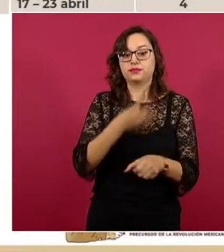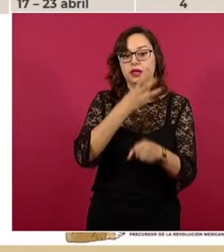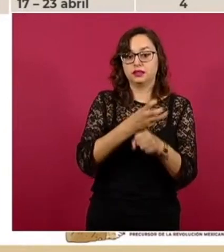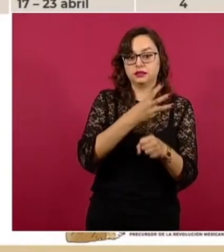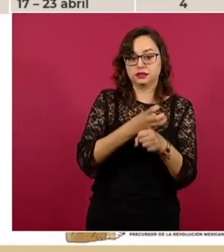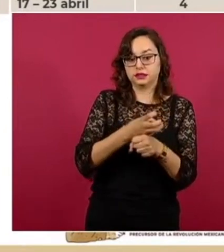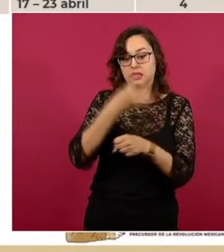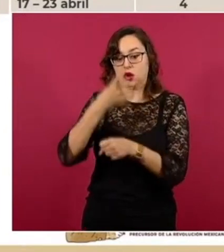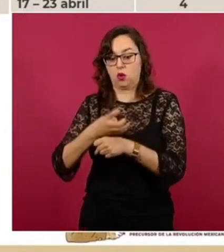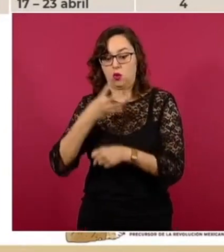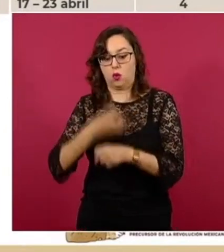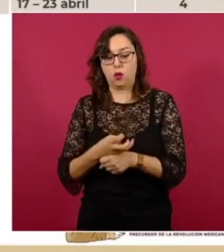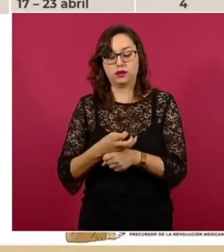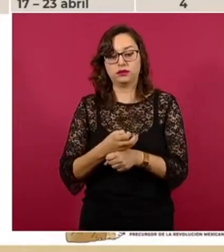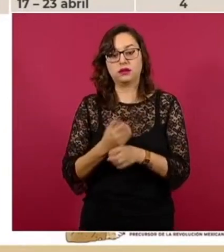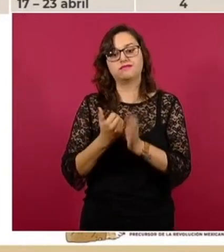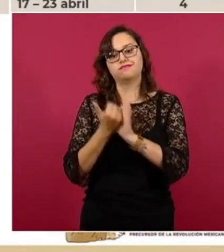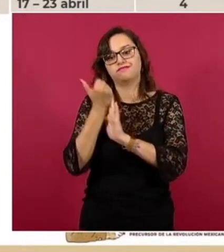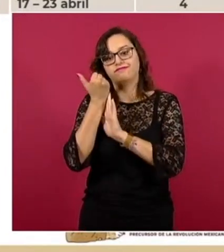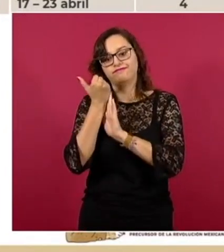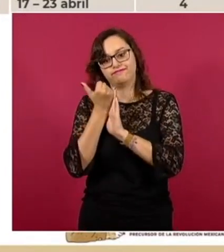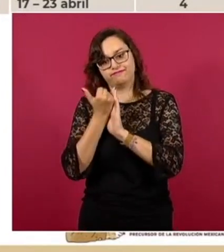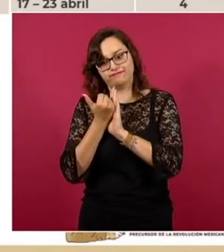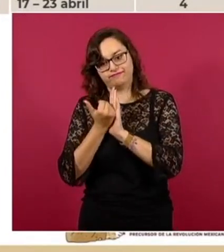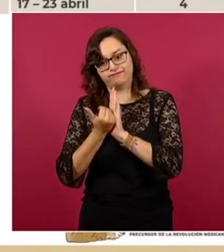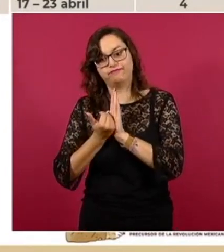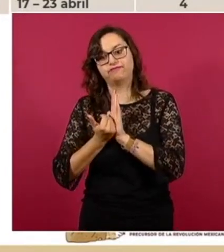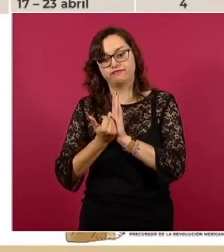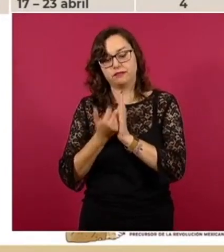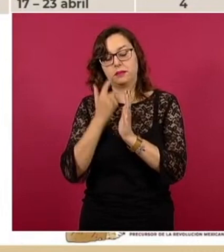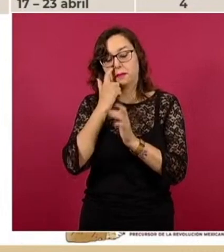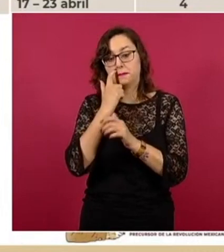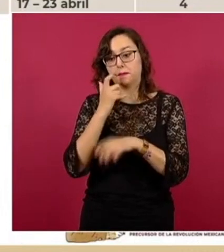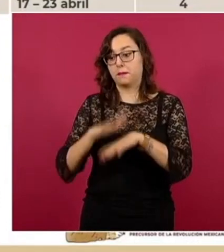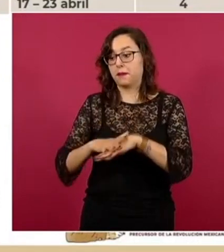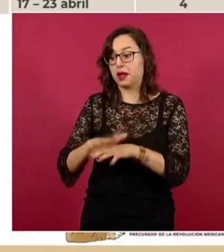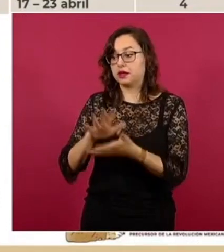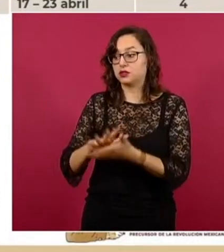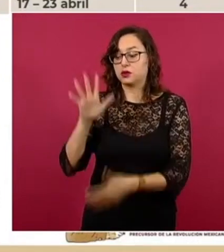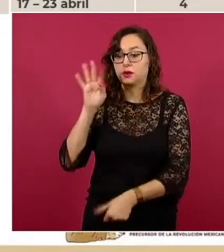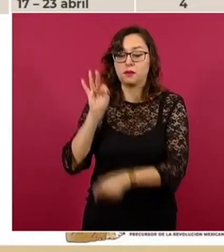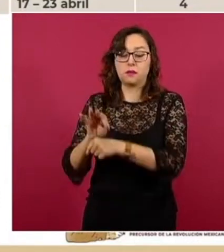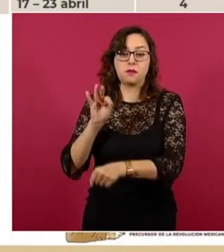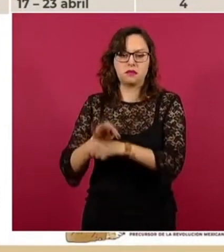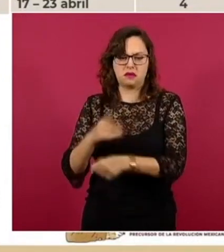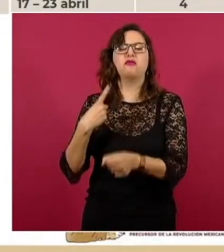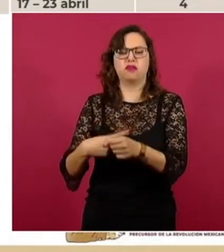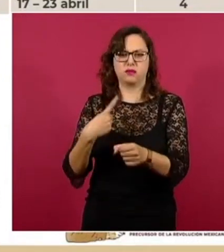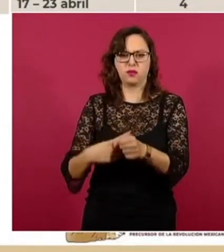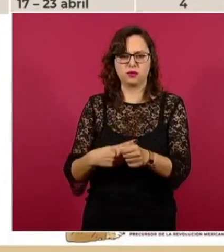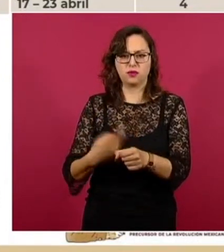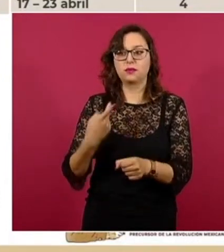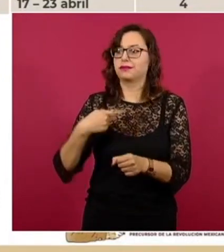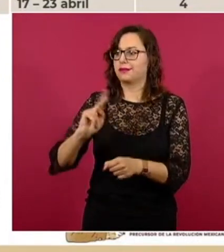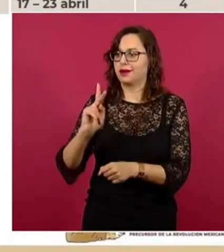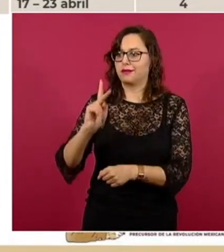y sobre todo a la cuarta ola con una población fundamentalmente protegida de los desenlaces que puede proteger